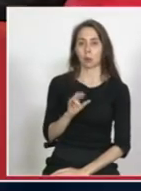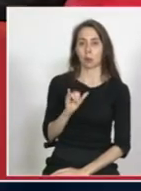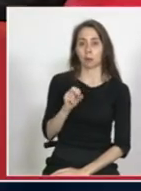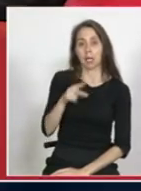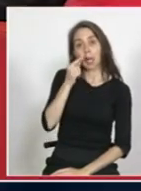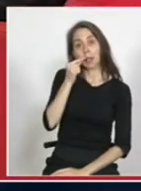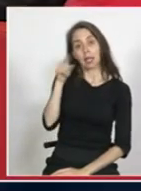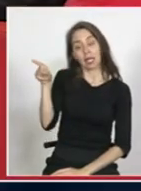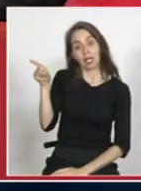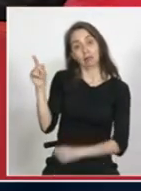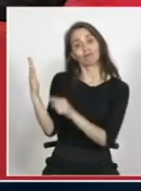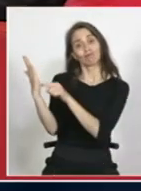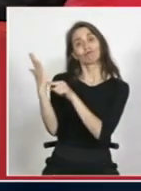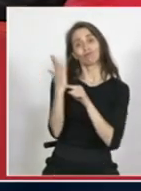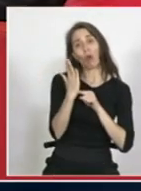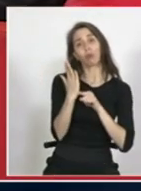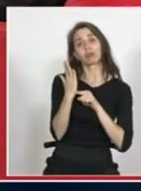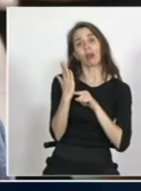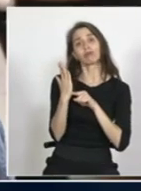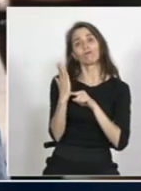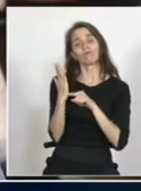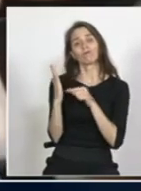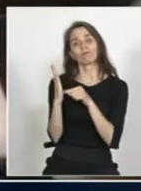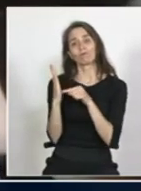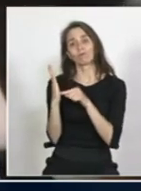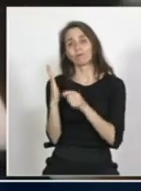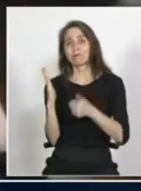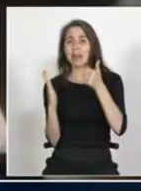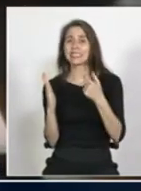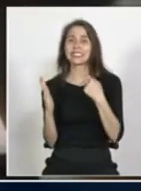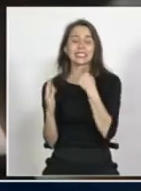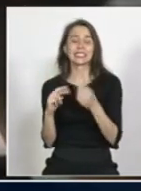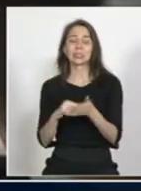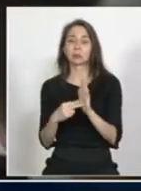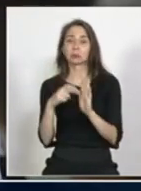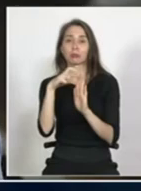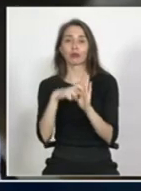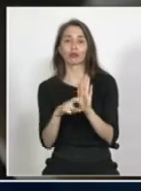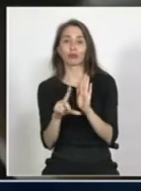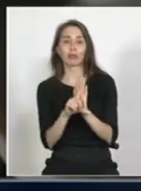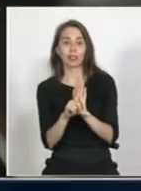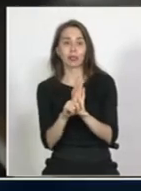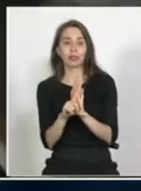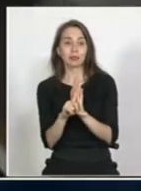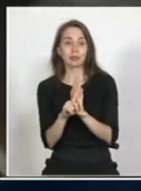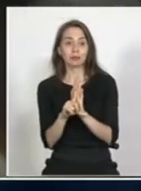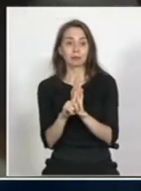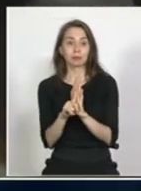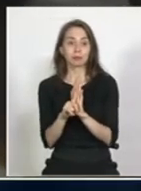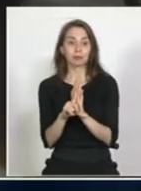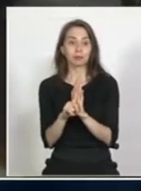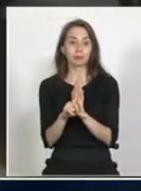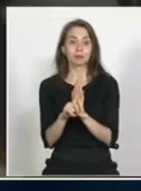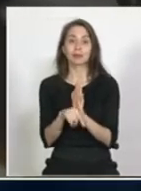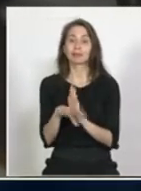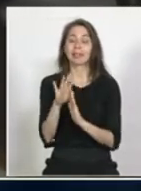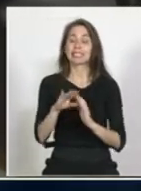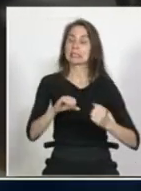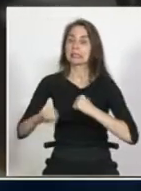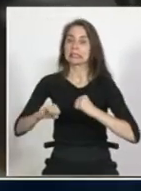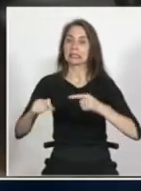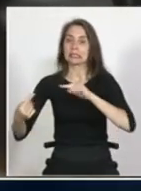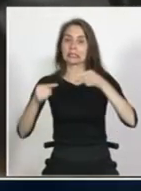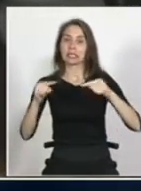nos muestra algo que es una de las mayores falencias del proyecto es explicitado y de lo que produjo más tensiones